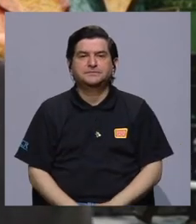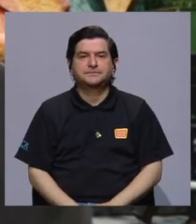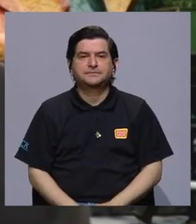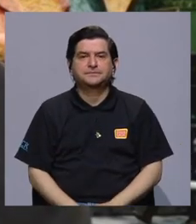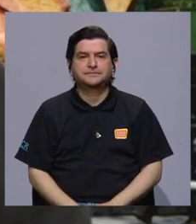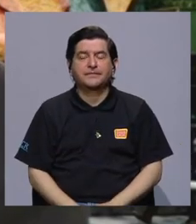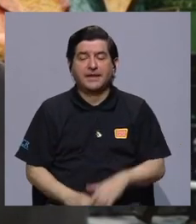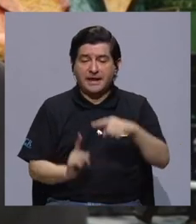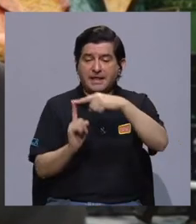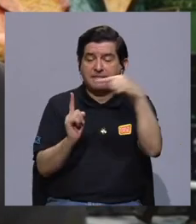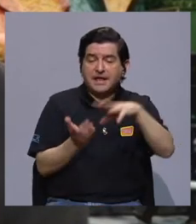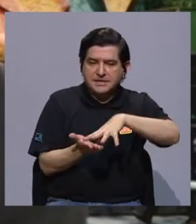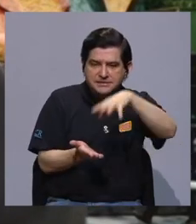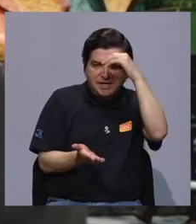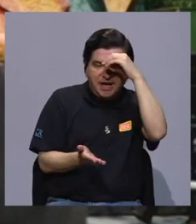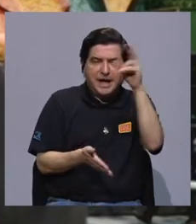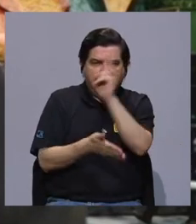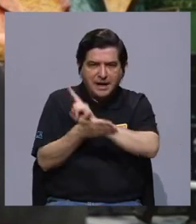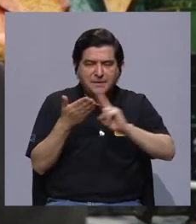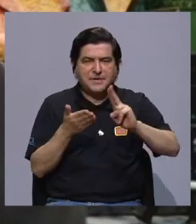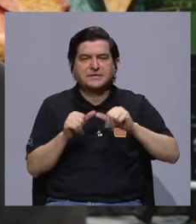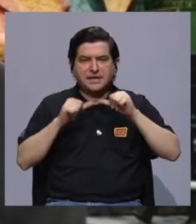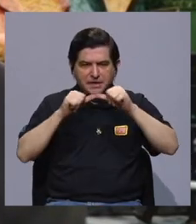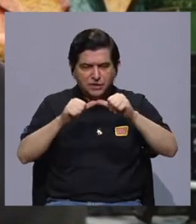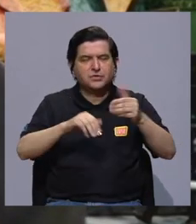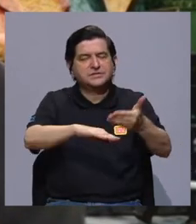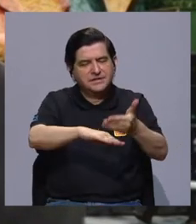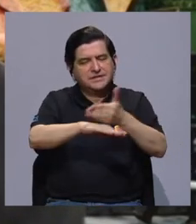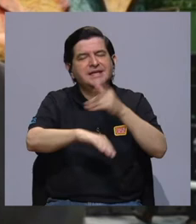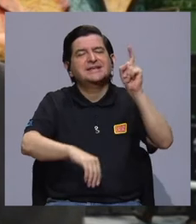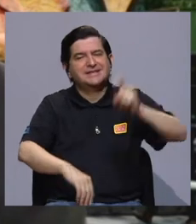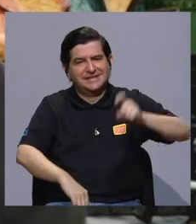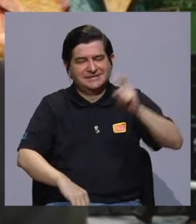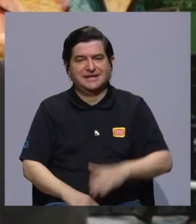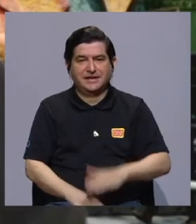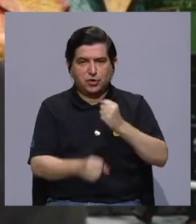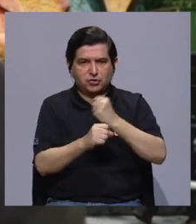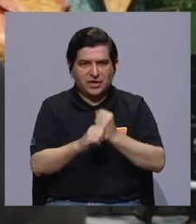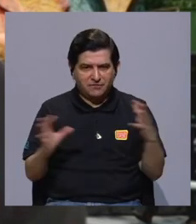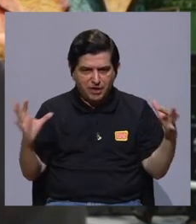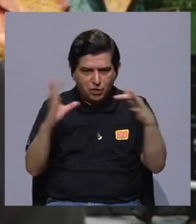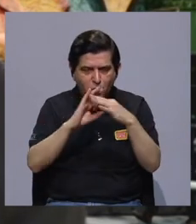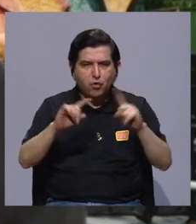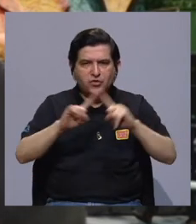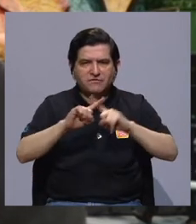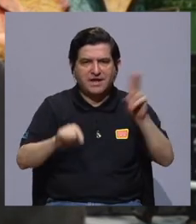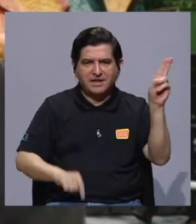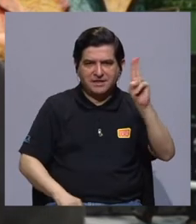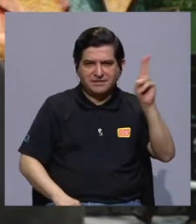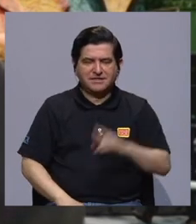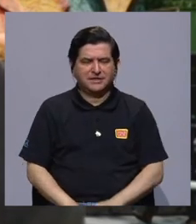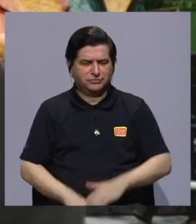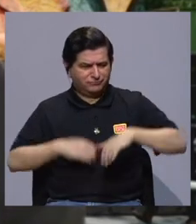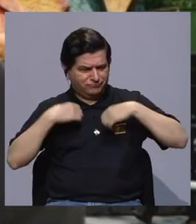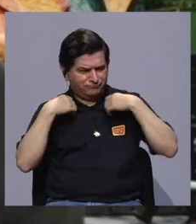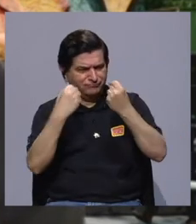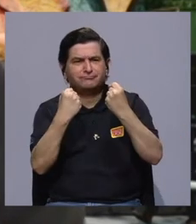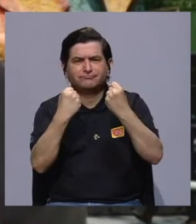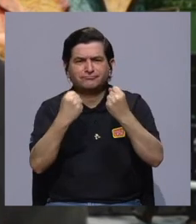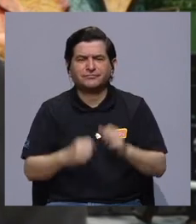para ver, desde el aprendizaje de la universidad, yo creo que tenemos que seguir mejorando. El trabajo conjunto entre unidades académicas,